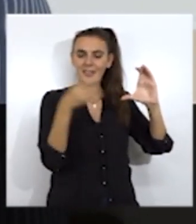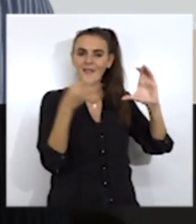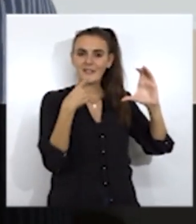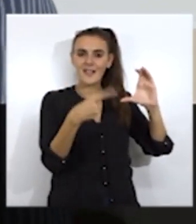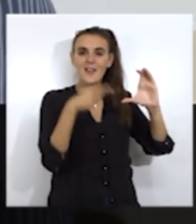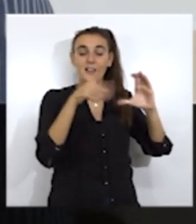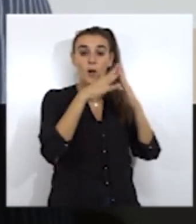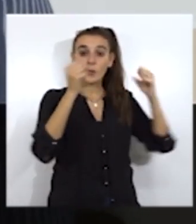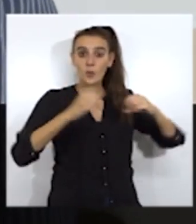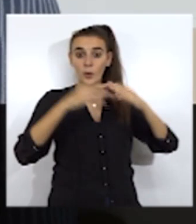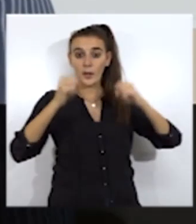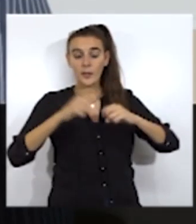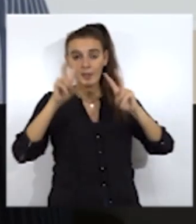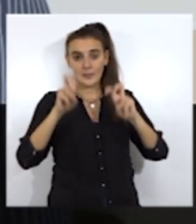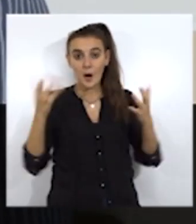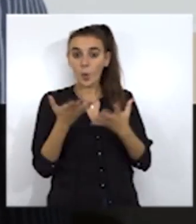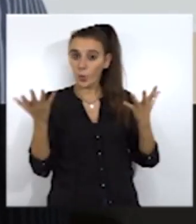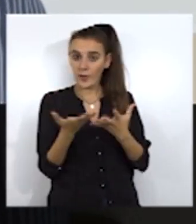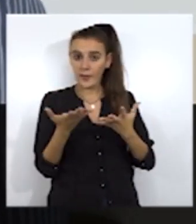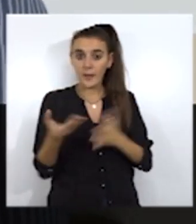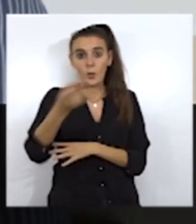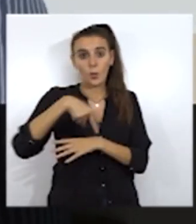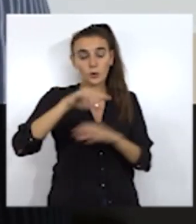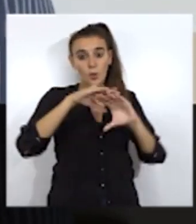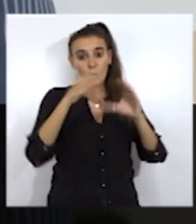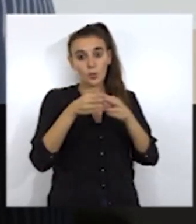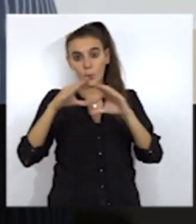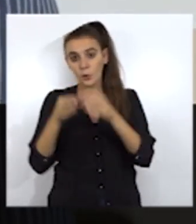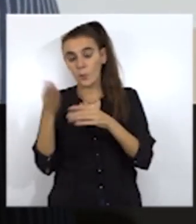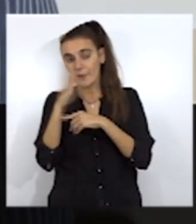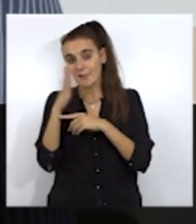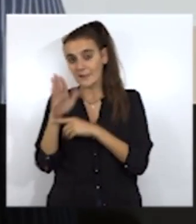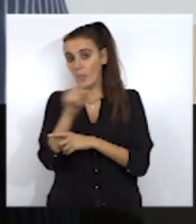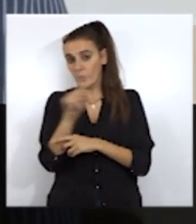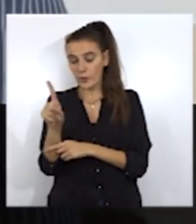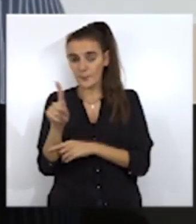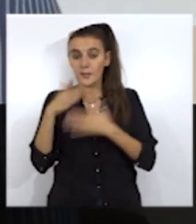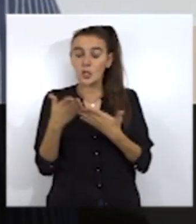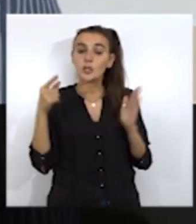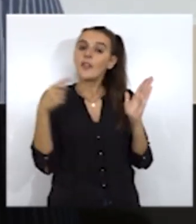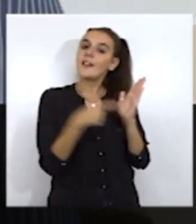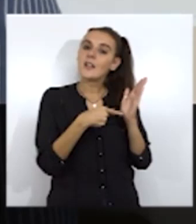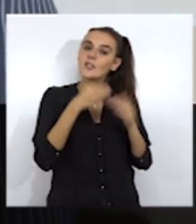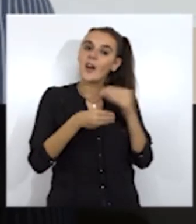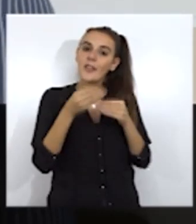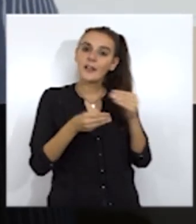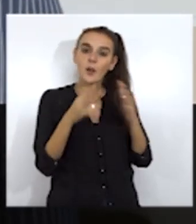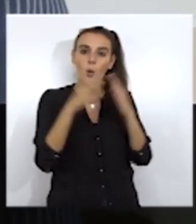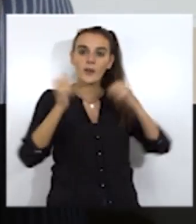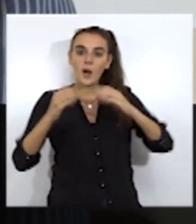acuerdo en asunto de urgencia cuando no estaban todos los grupos representados. Esto no es que se tomara un acuerdo, se